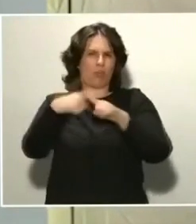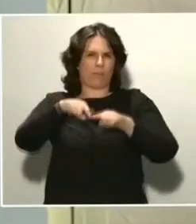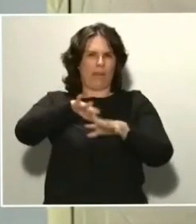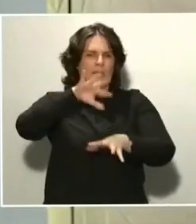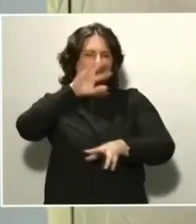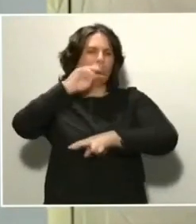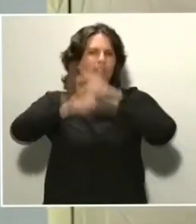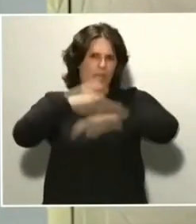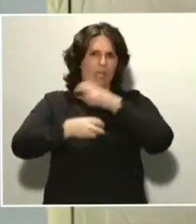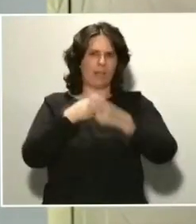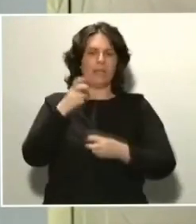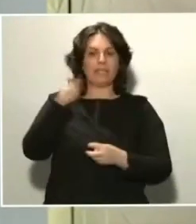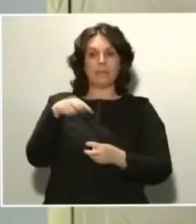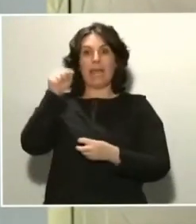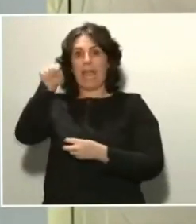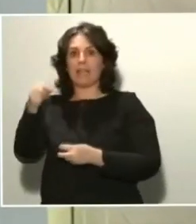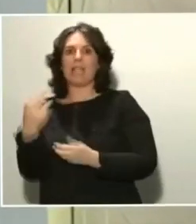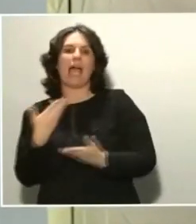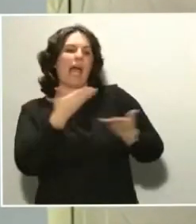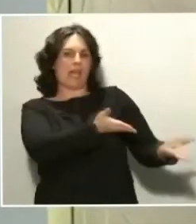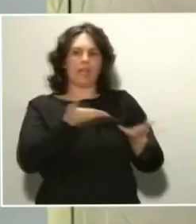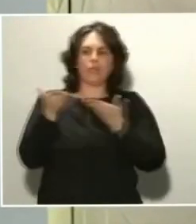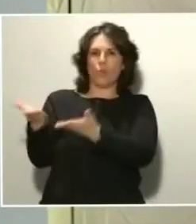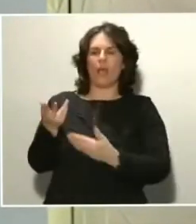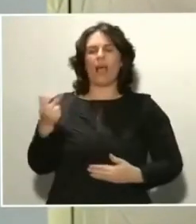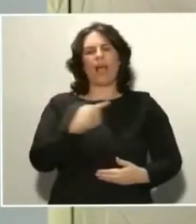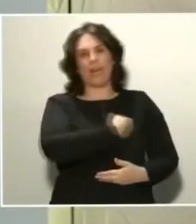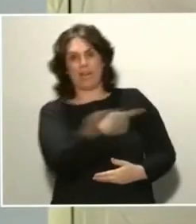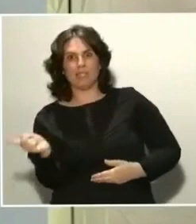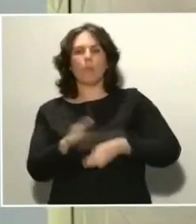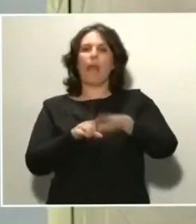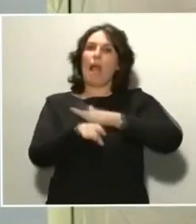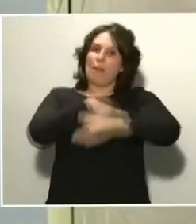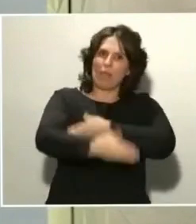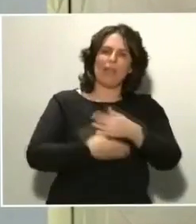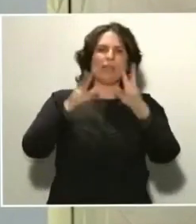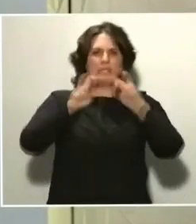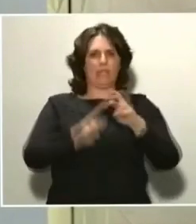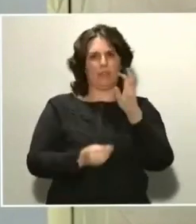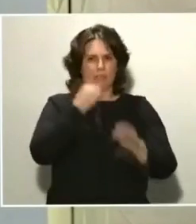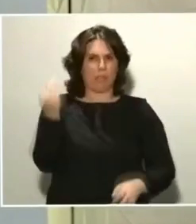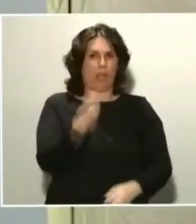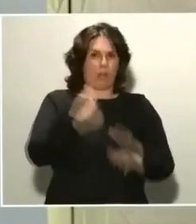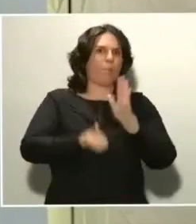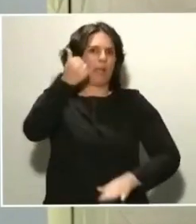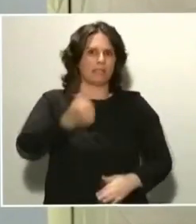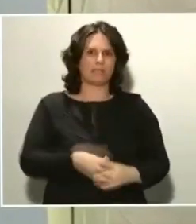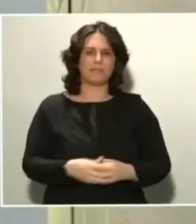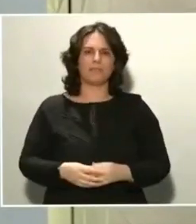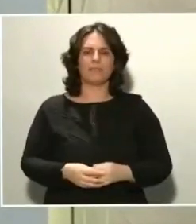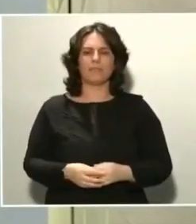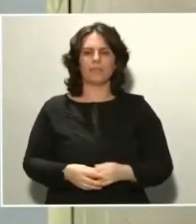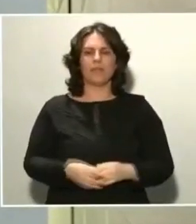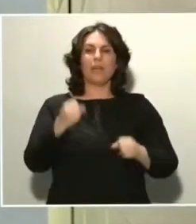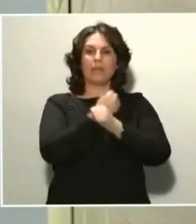para proveer la potencia de cálculo necesario para avanzar las investigaciones. A parte de estos trabajos que ya